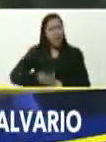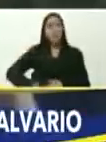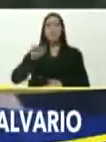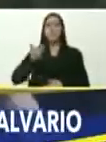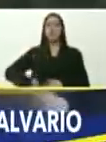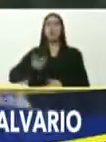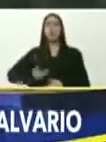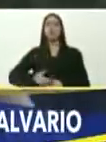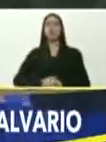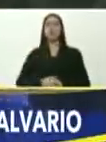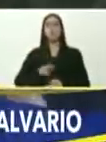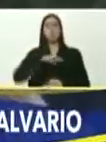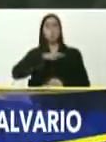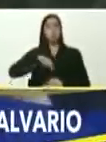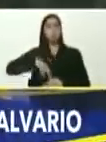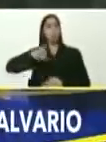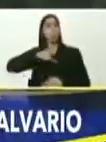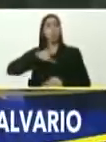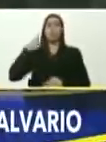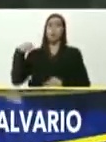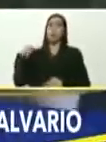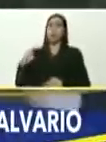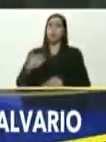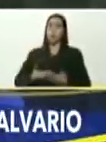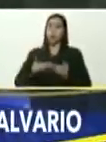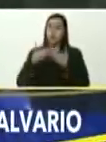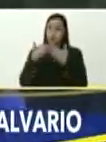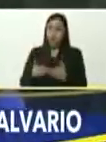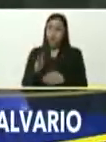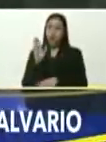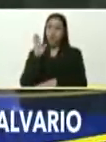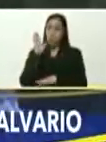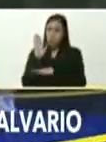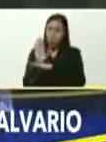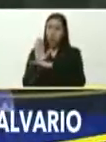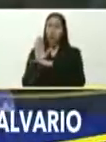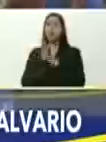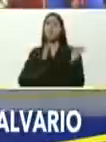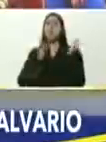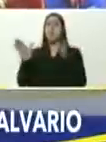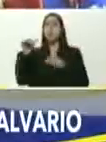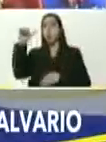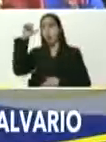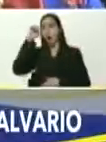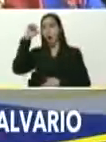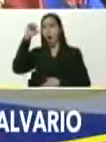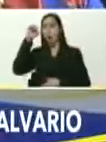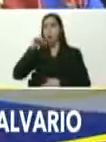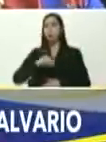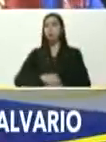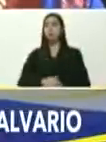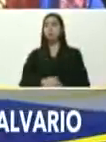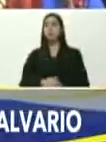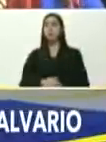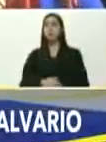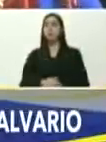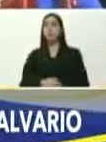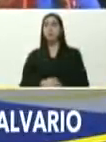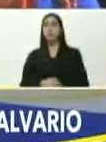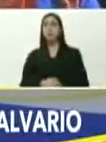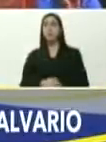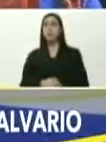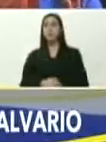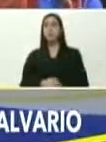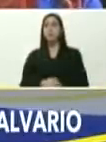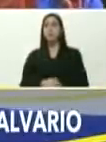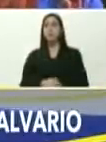que nosotros mismos, tenemos que se garante, de cuidarla, presidente, yo, este, el día sábado, cuando se hizo